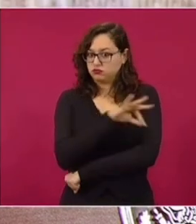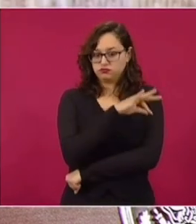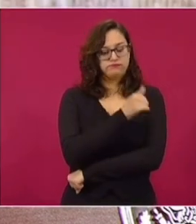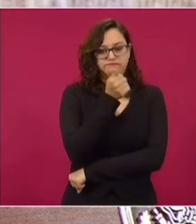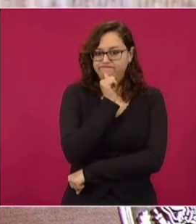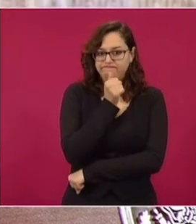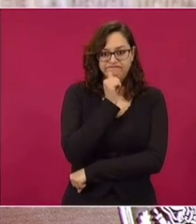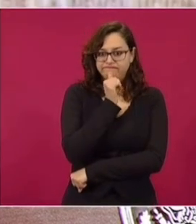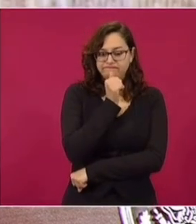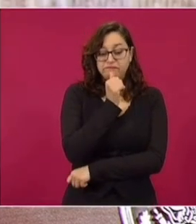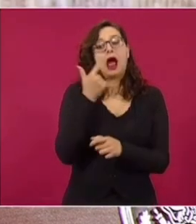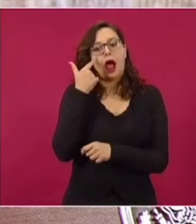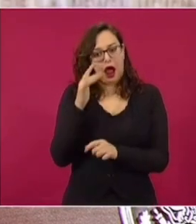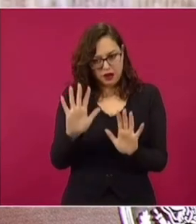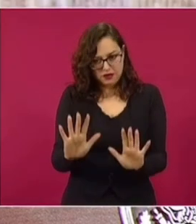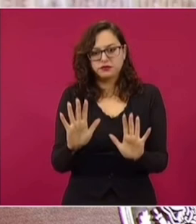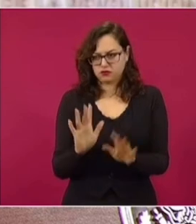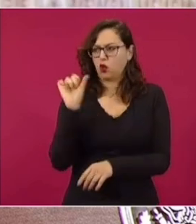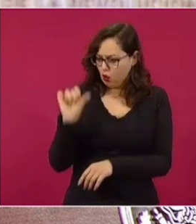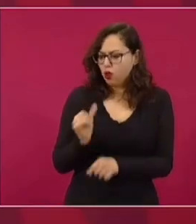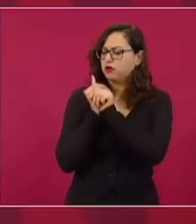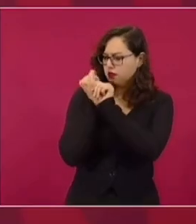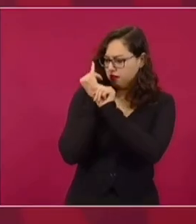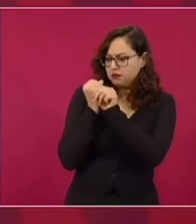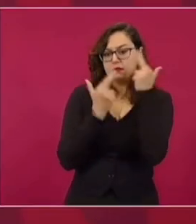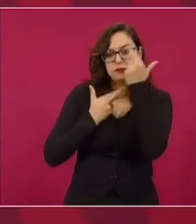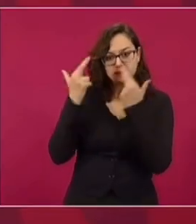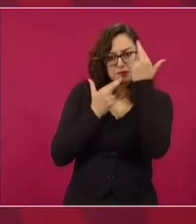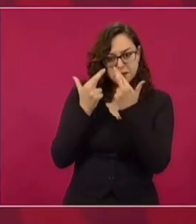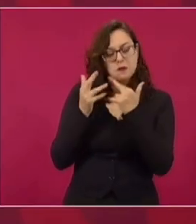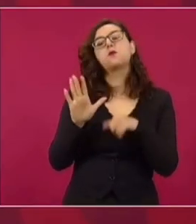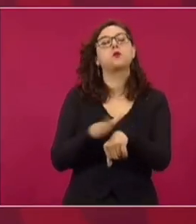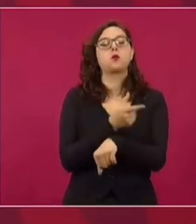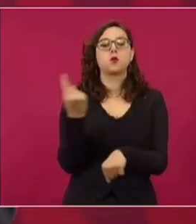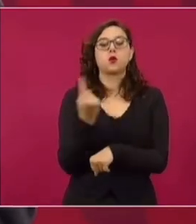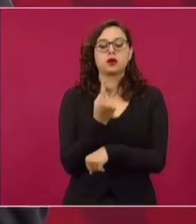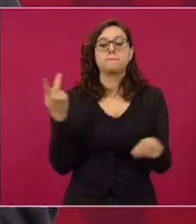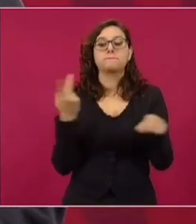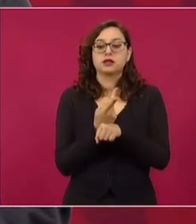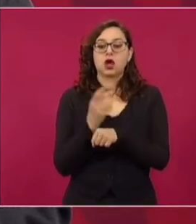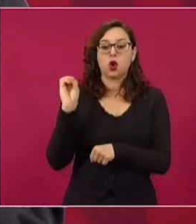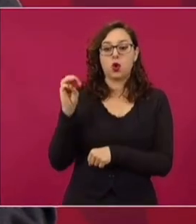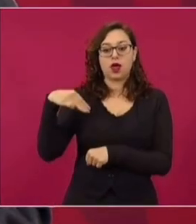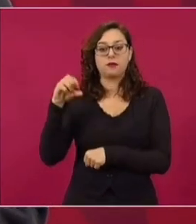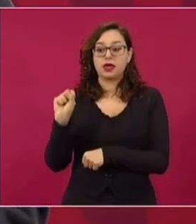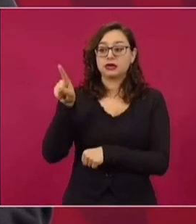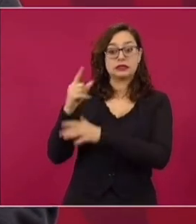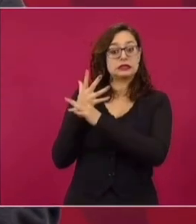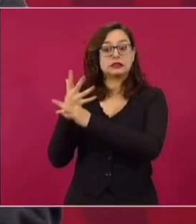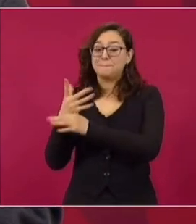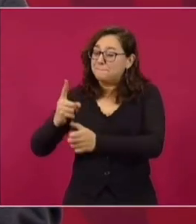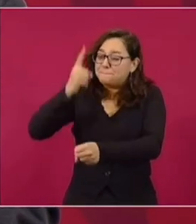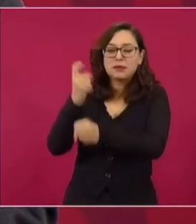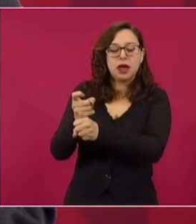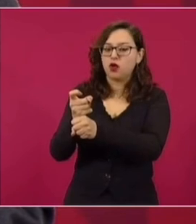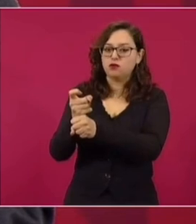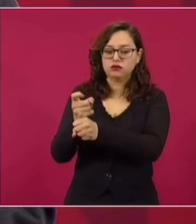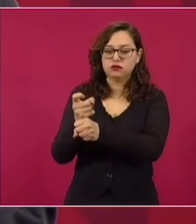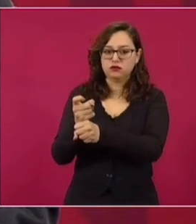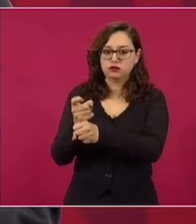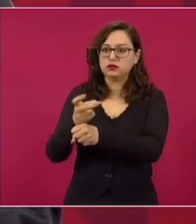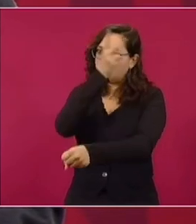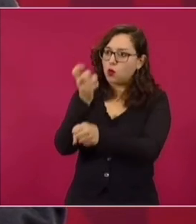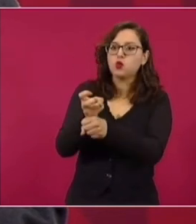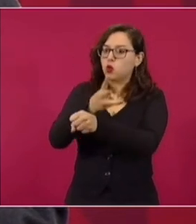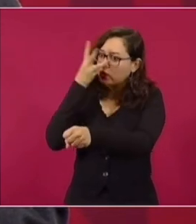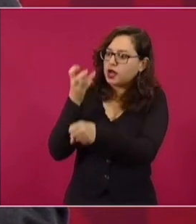Ojalá y hoy se informe, porque definieron los de la Organización Mundial de la Salud las prioridades que son exactamente las que estamos llevando a